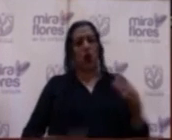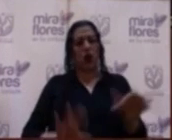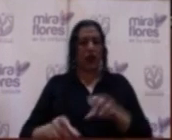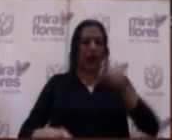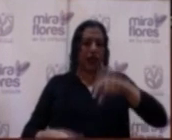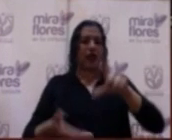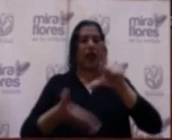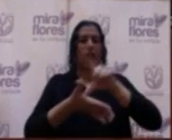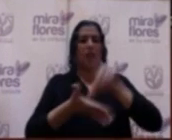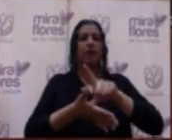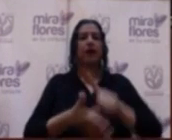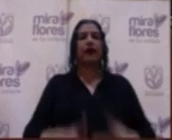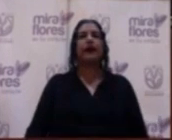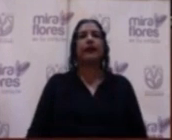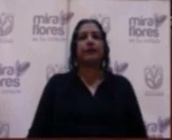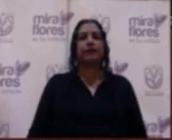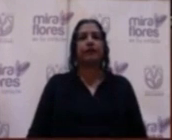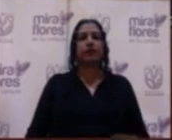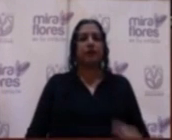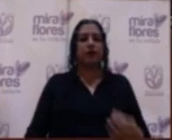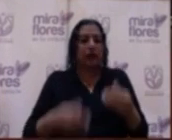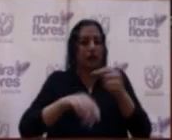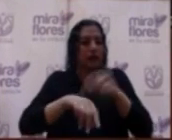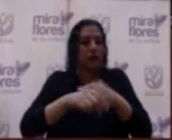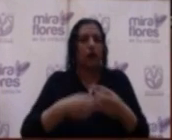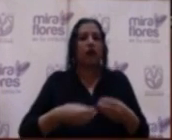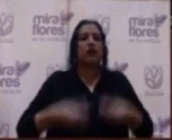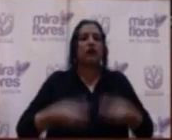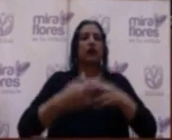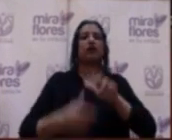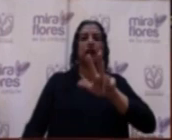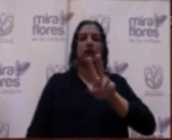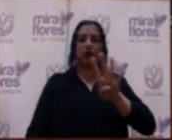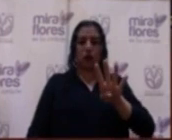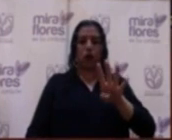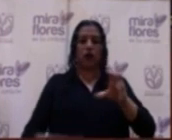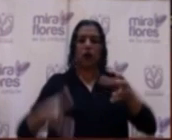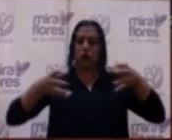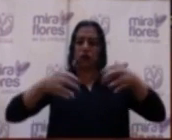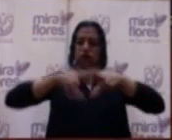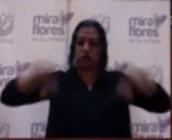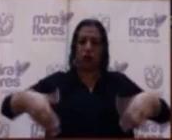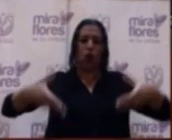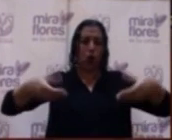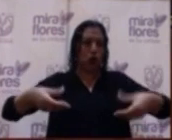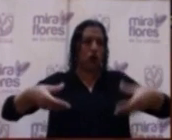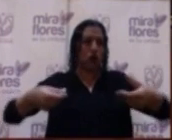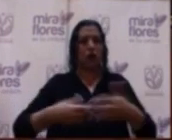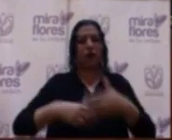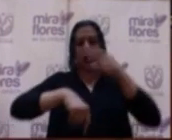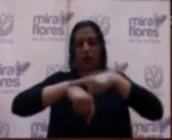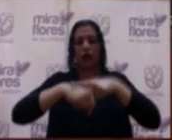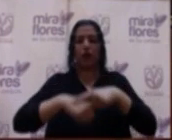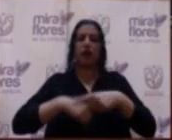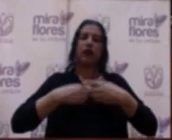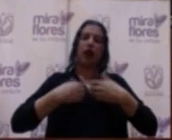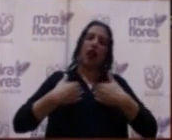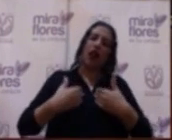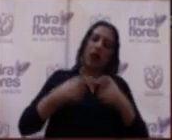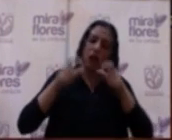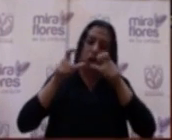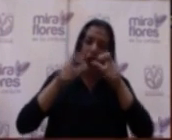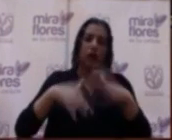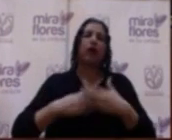hay en Lima. Hace poco les hemos donado 34 colchones también para que puedan en sus guardias poder descansar